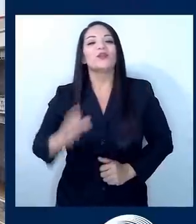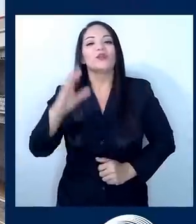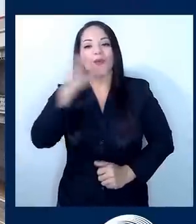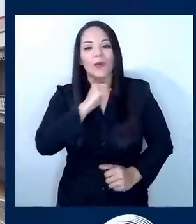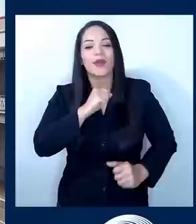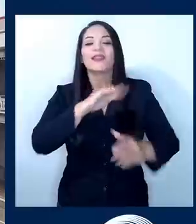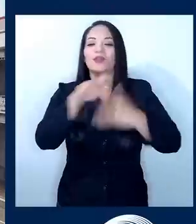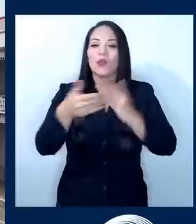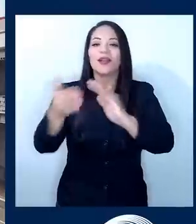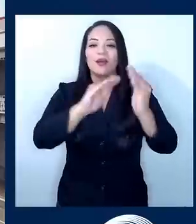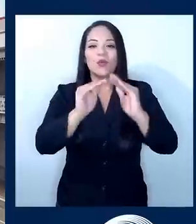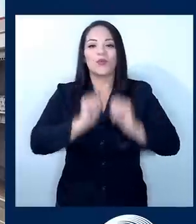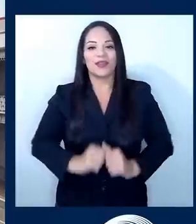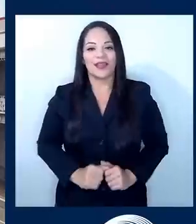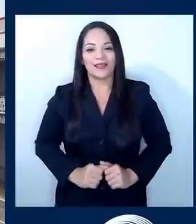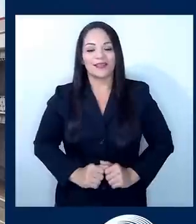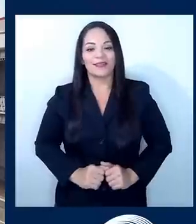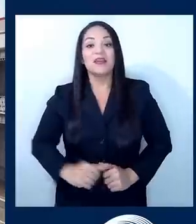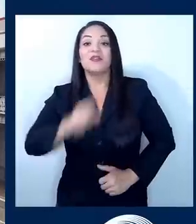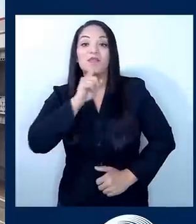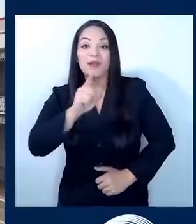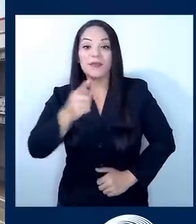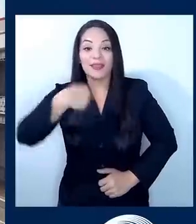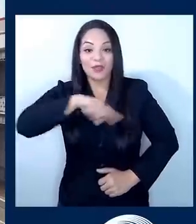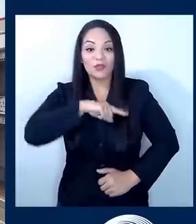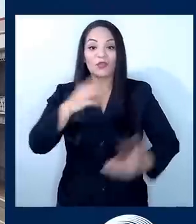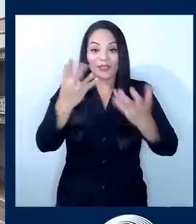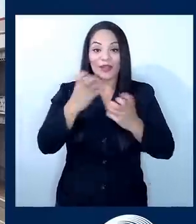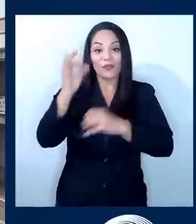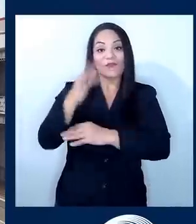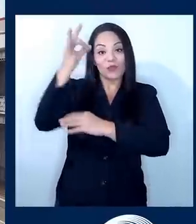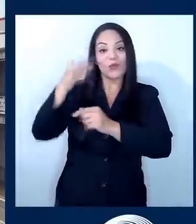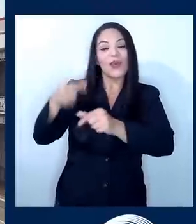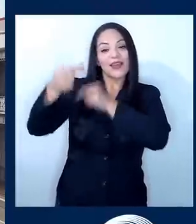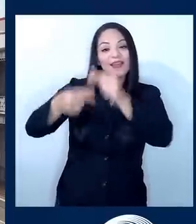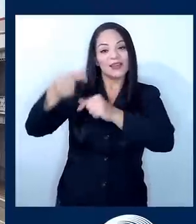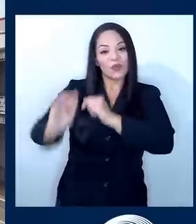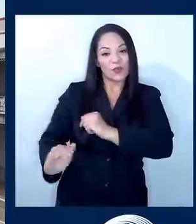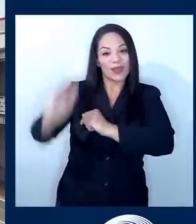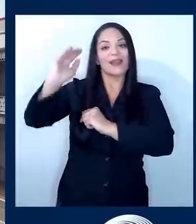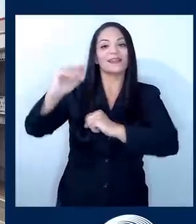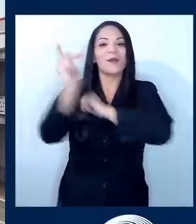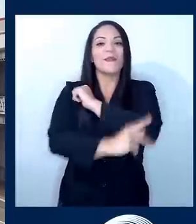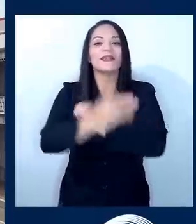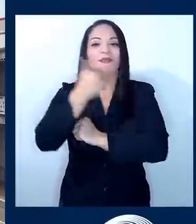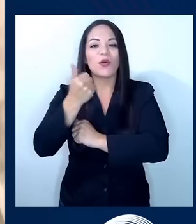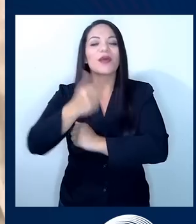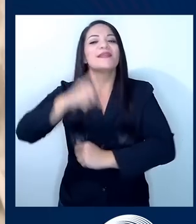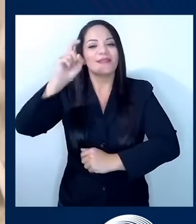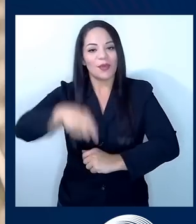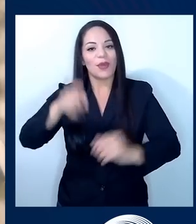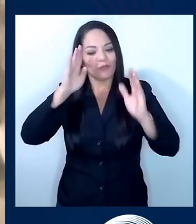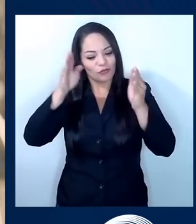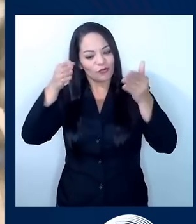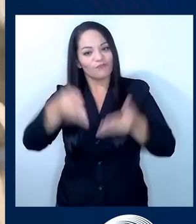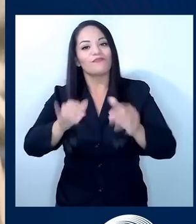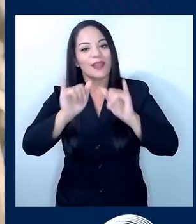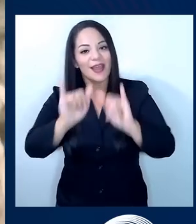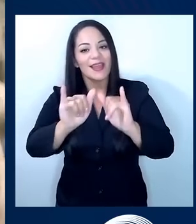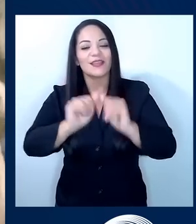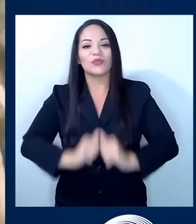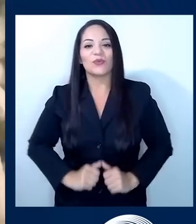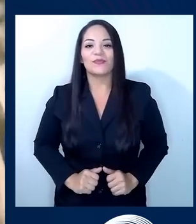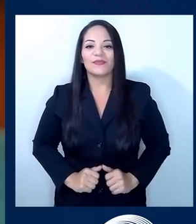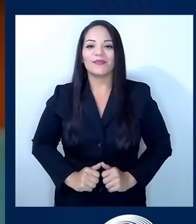la comunidad, porque si realmente queremos que la próxima generación crezca en un país mejor, tenemos que concentrarnos en eso,